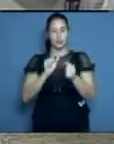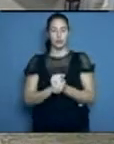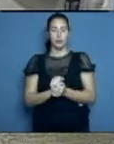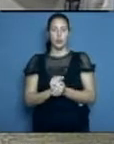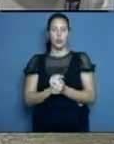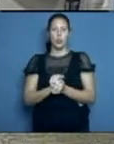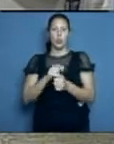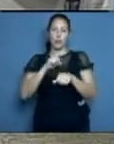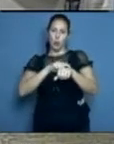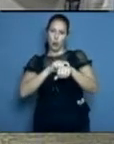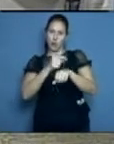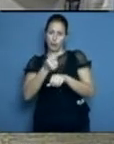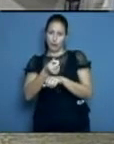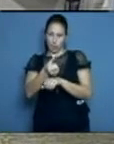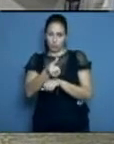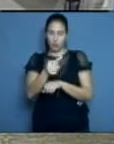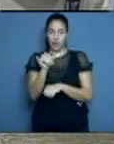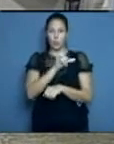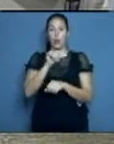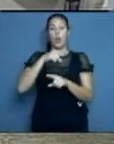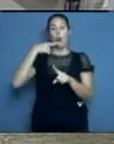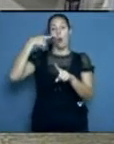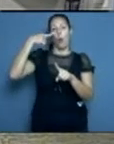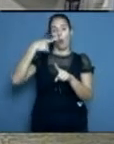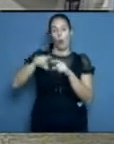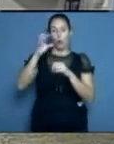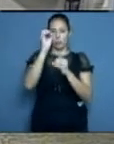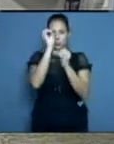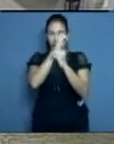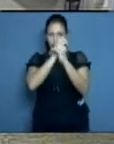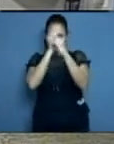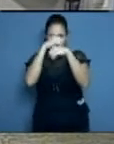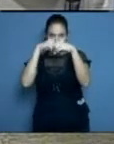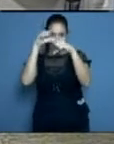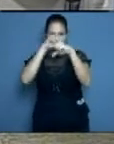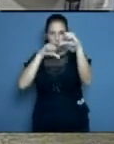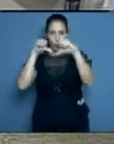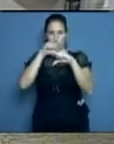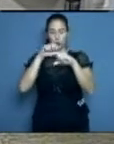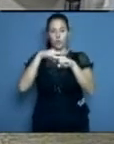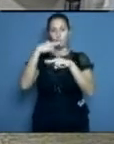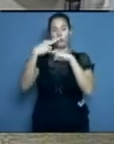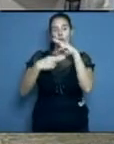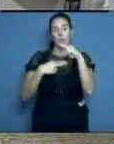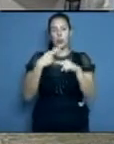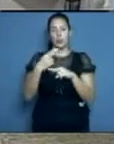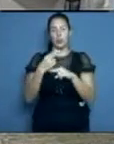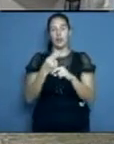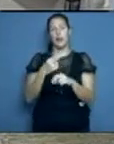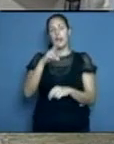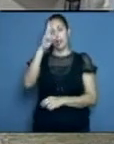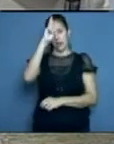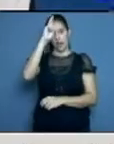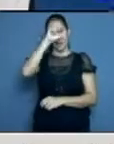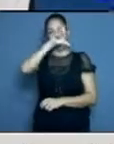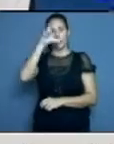laboratorio que este nos va a servir de mucho para las altas médicas y así la disponibilidad de las camas en el Hospital Clínico Quirúrico Lucía Íñigue, donde se va